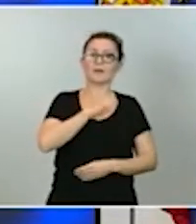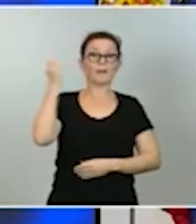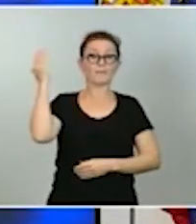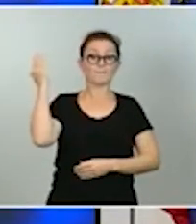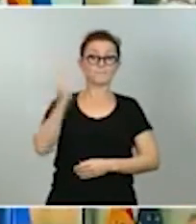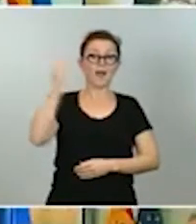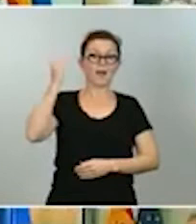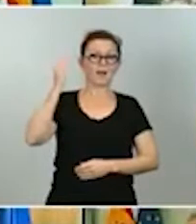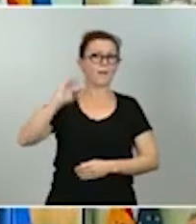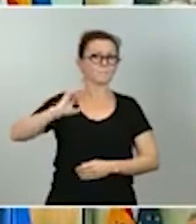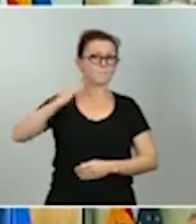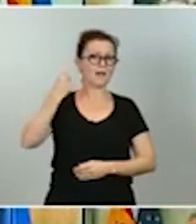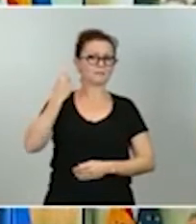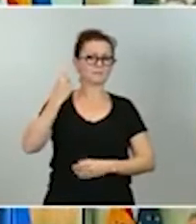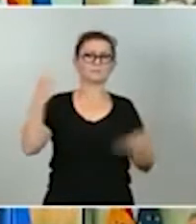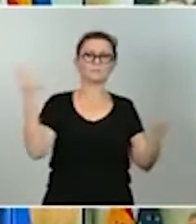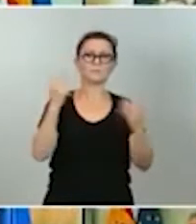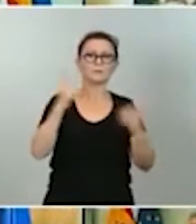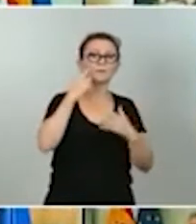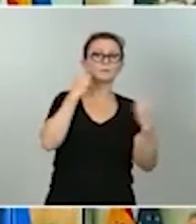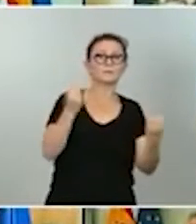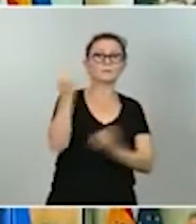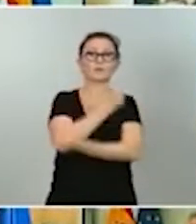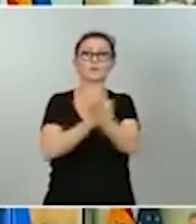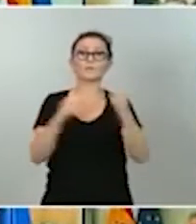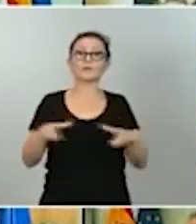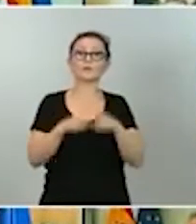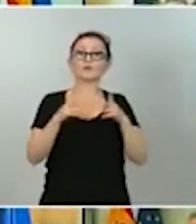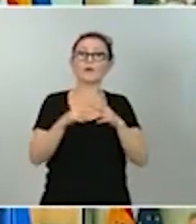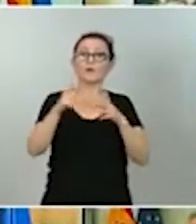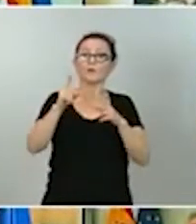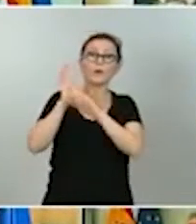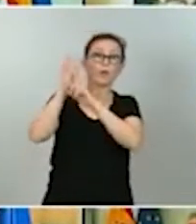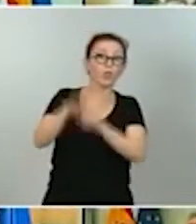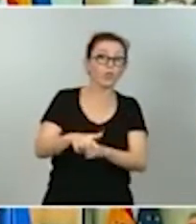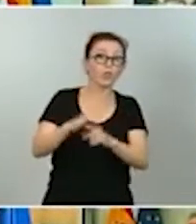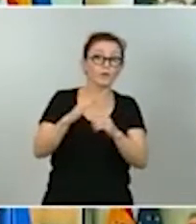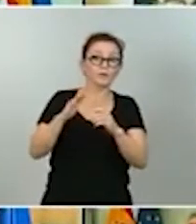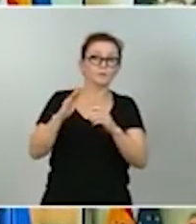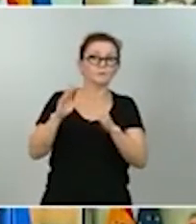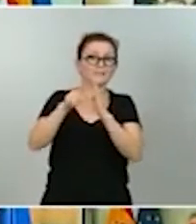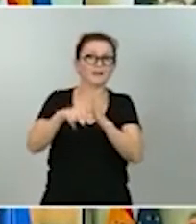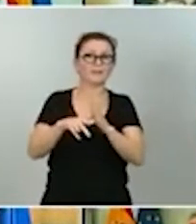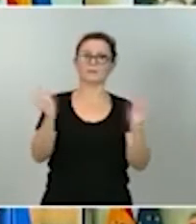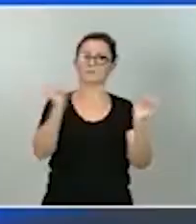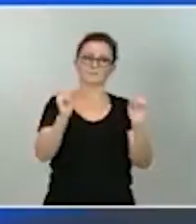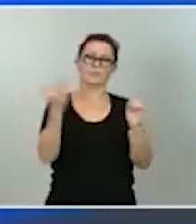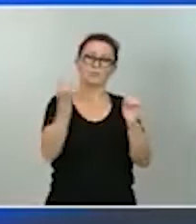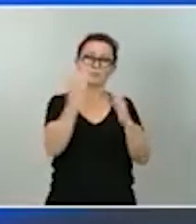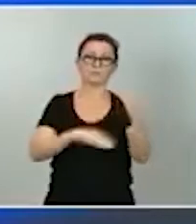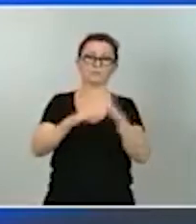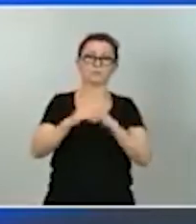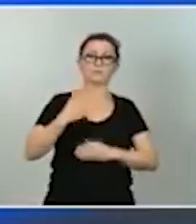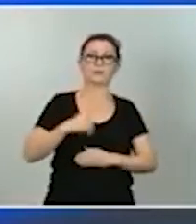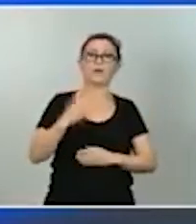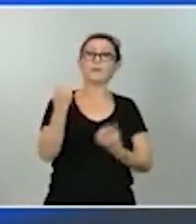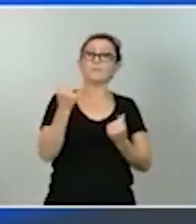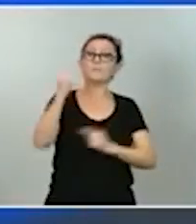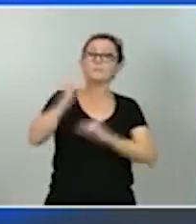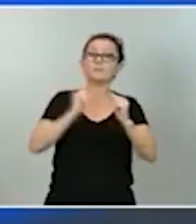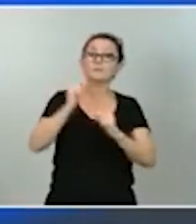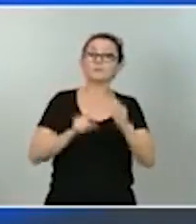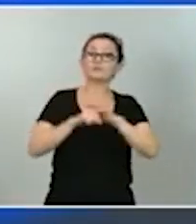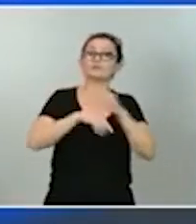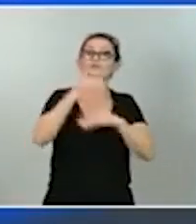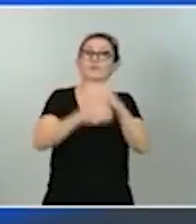emergencia sanitaria, económica y social, no se vean postergados. Por tanto, serán unos presupuestos progresistas y serán unos presupuestos de